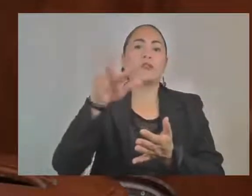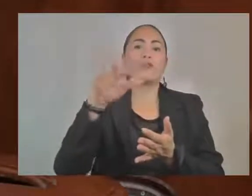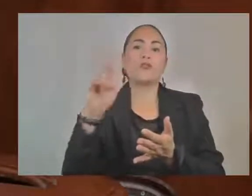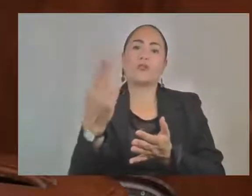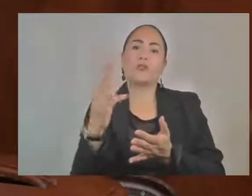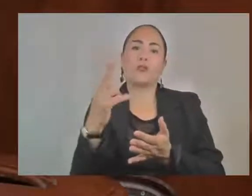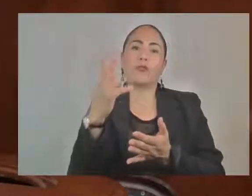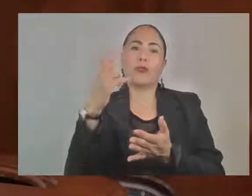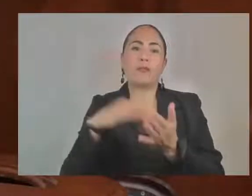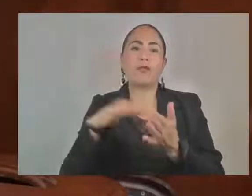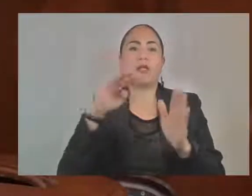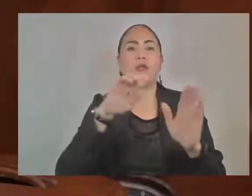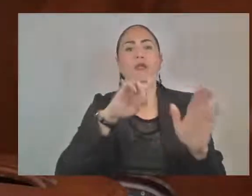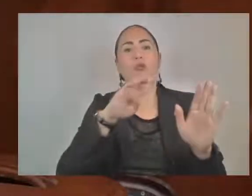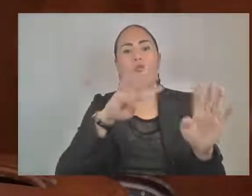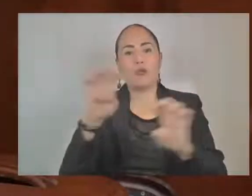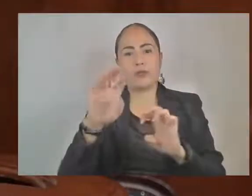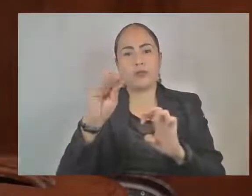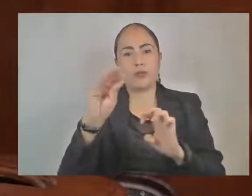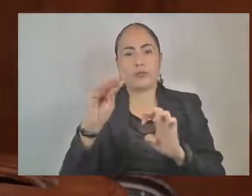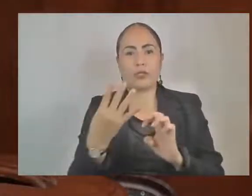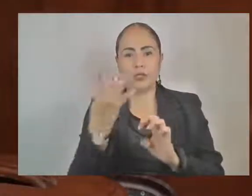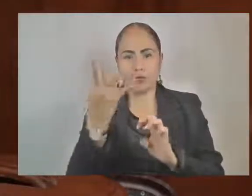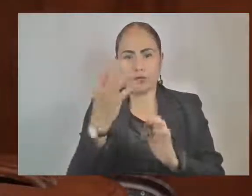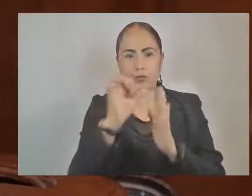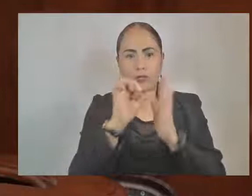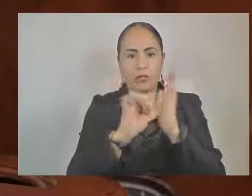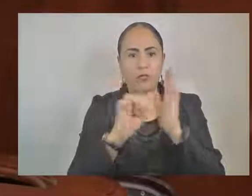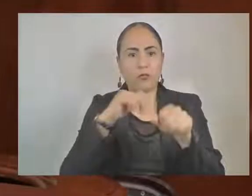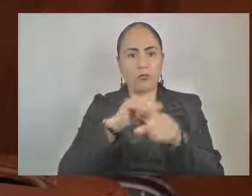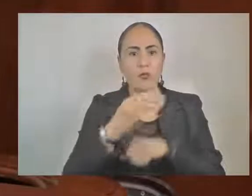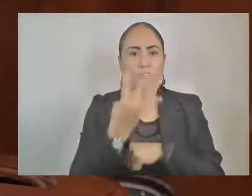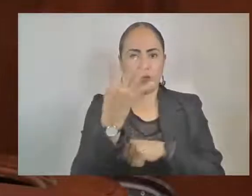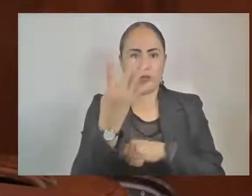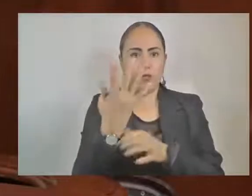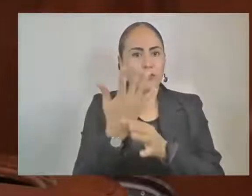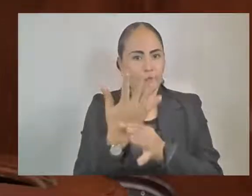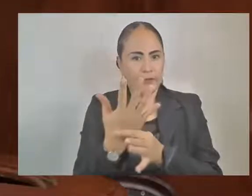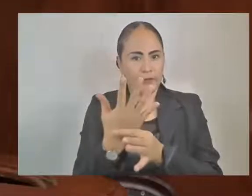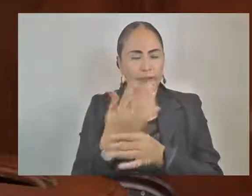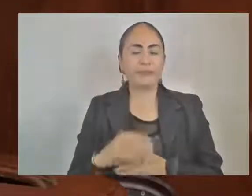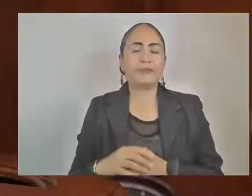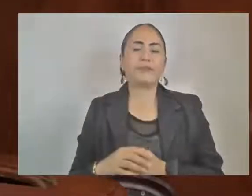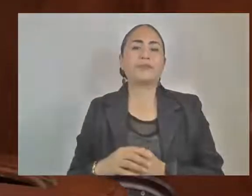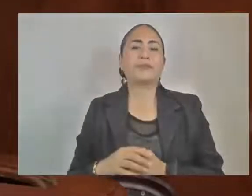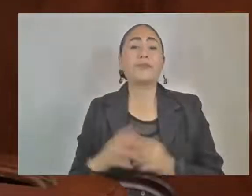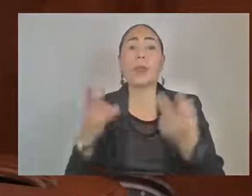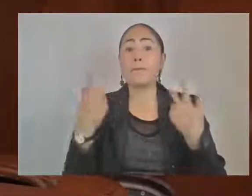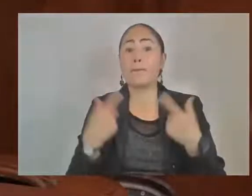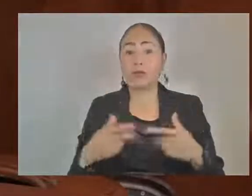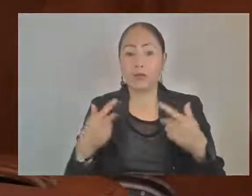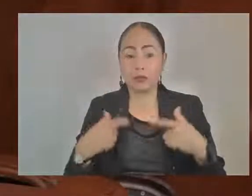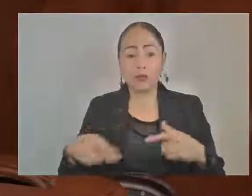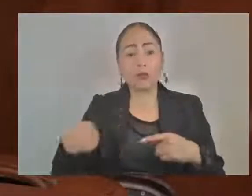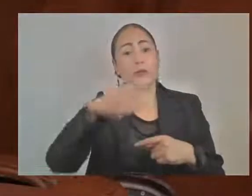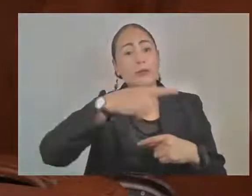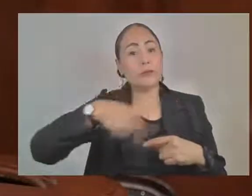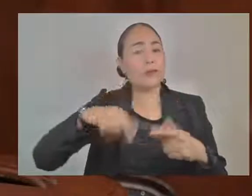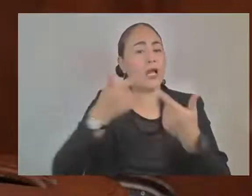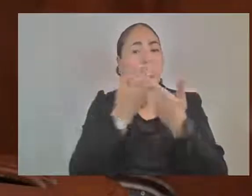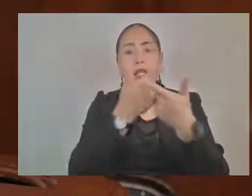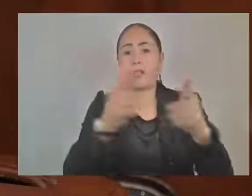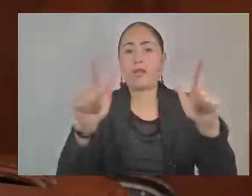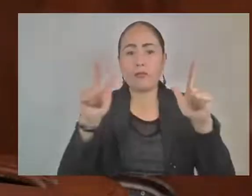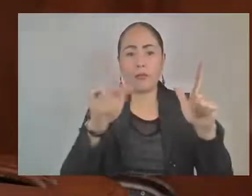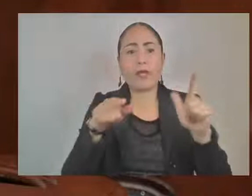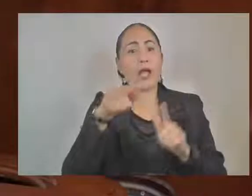que en su artículo cuarto establece lo siguiente, toda persona tiene derecho a recibir alimentos